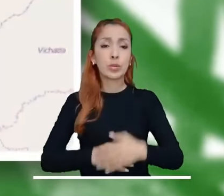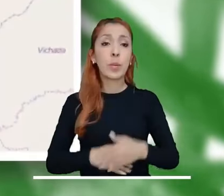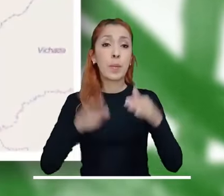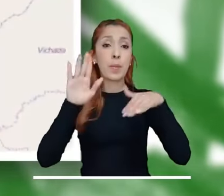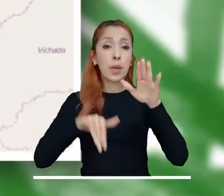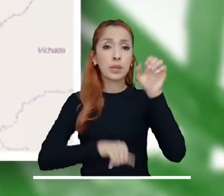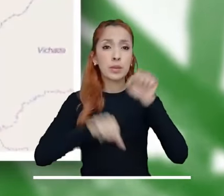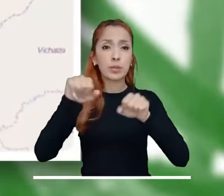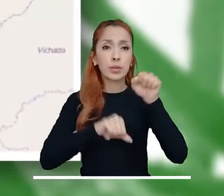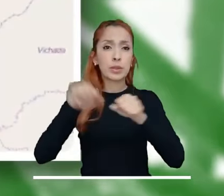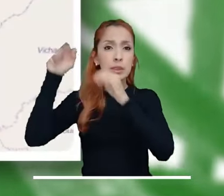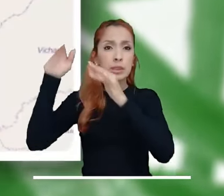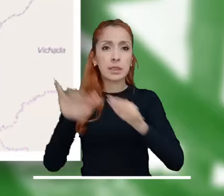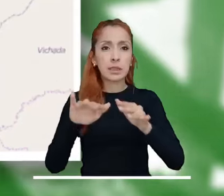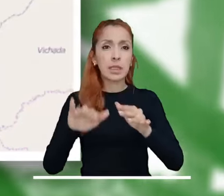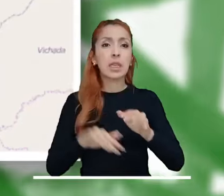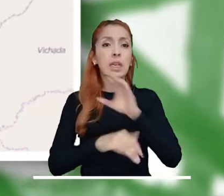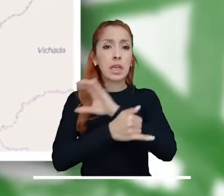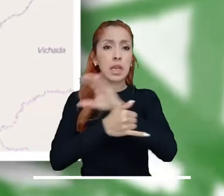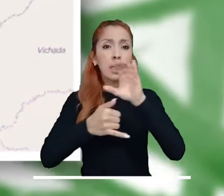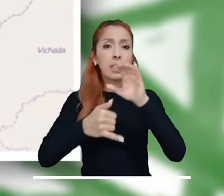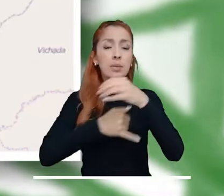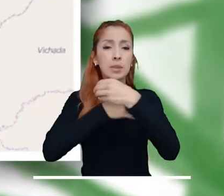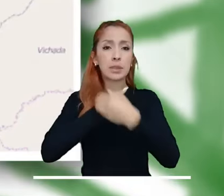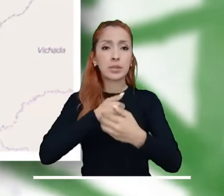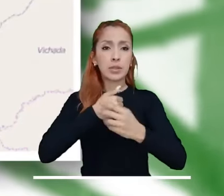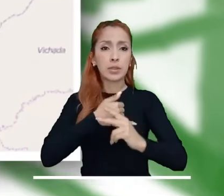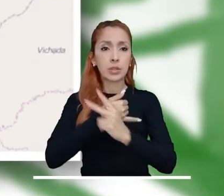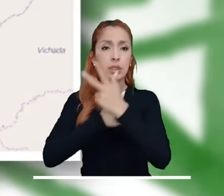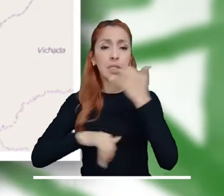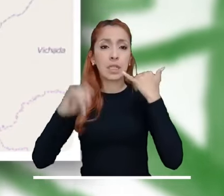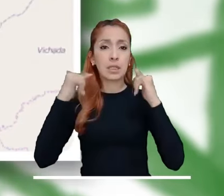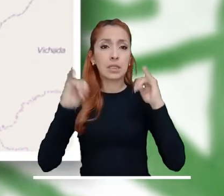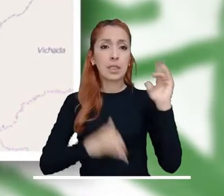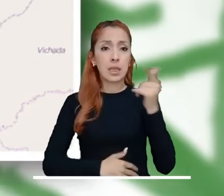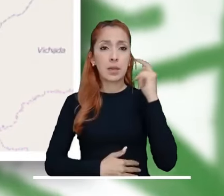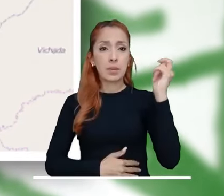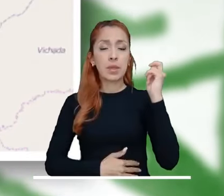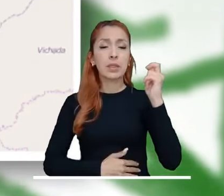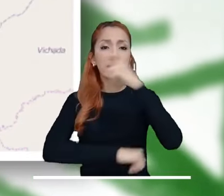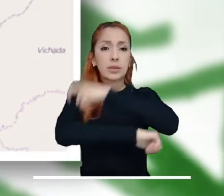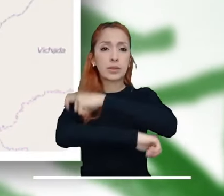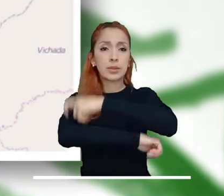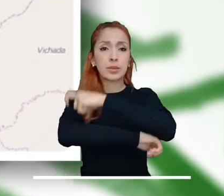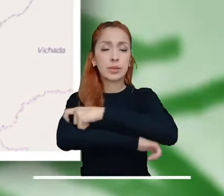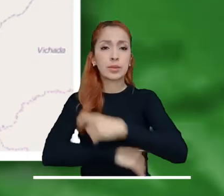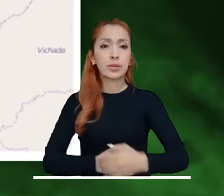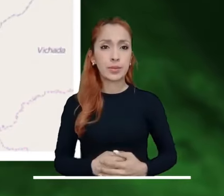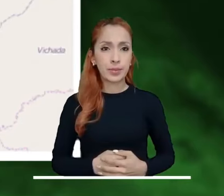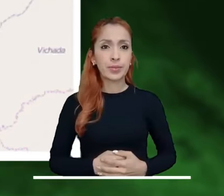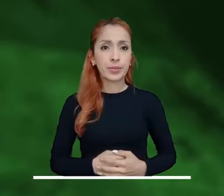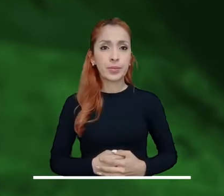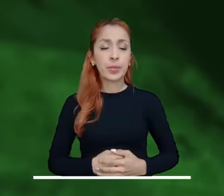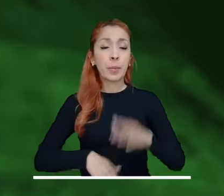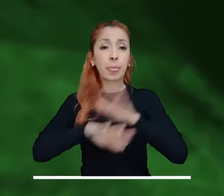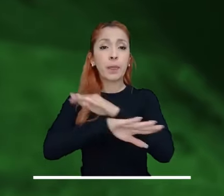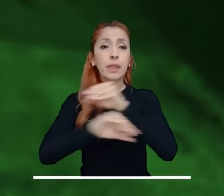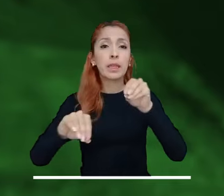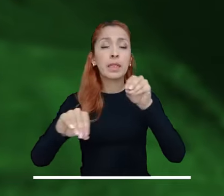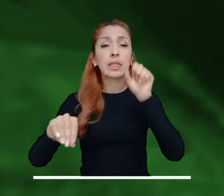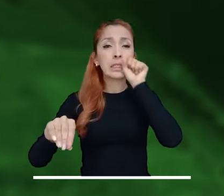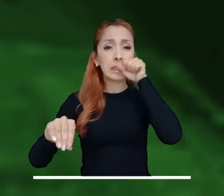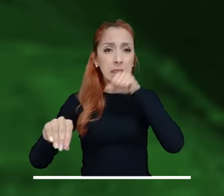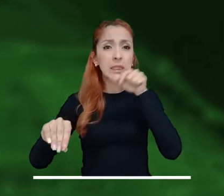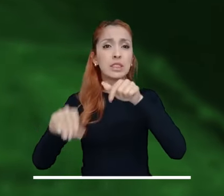Cundinamarca, Huila, norte de Santander y Tolima. Alta posibilidad de deslizamientos en el Caribe, el